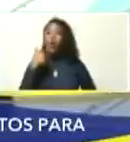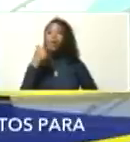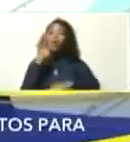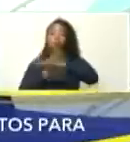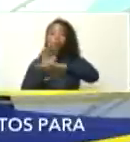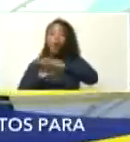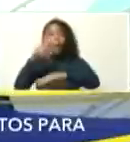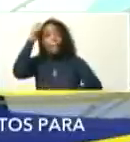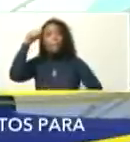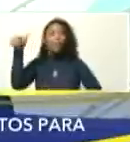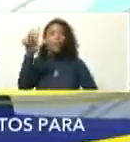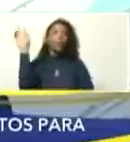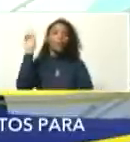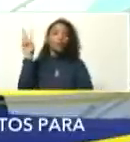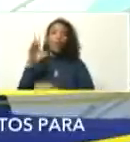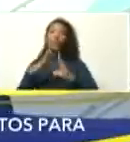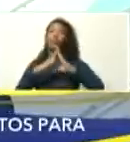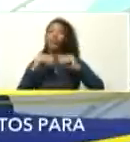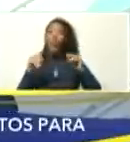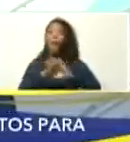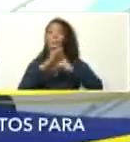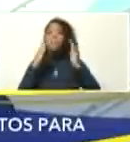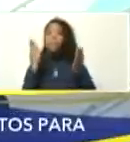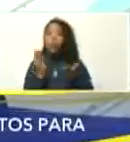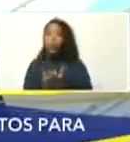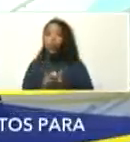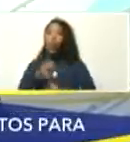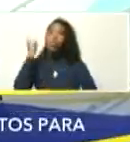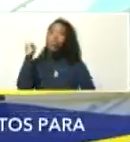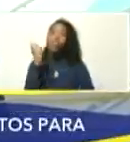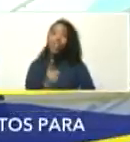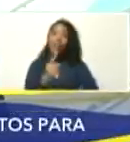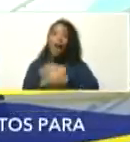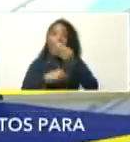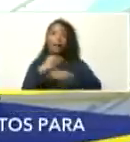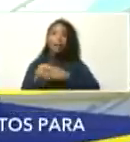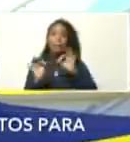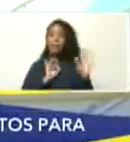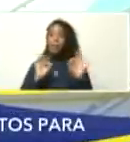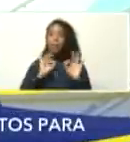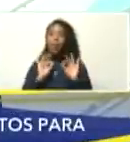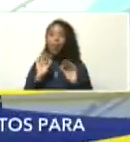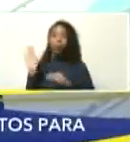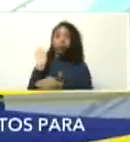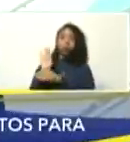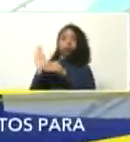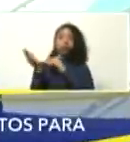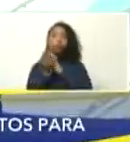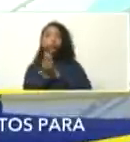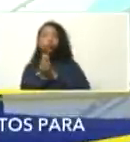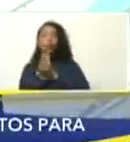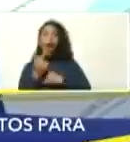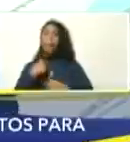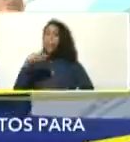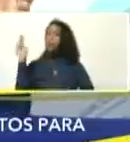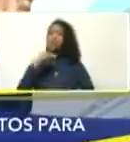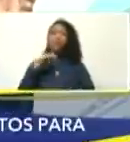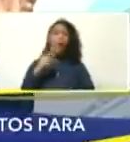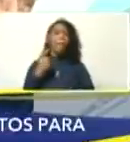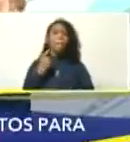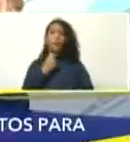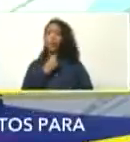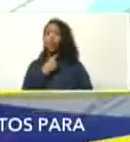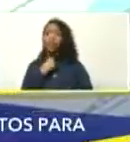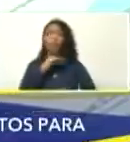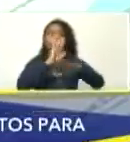pueblo de Venezuela, todo el mundo a tomar sus medidas preventivas. A mí nunca jamás me gusta estar alarmando a la